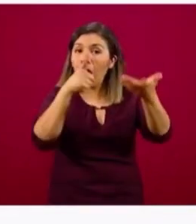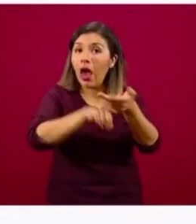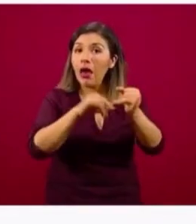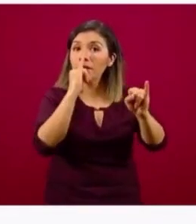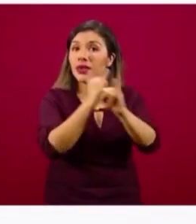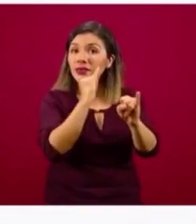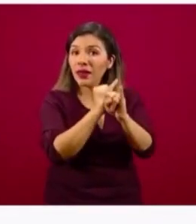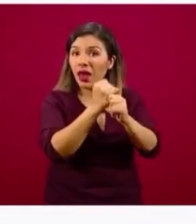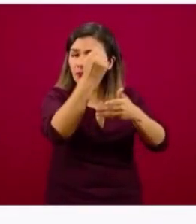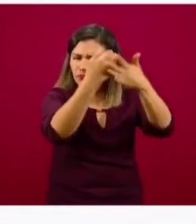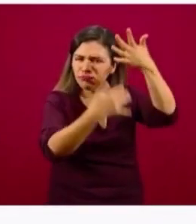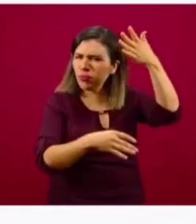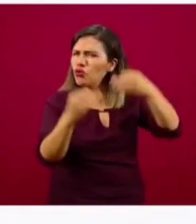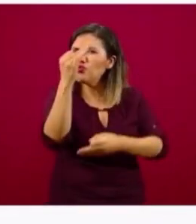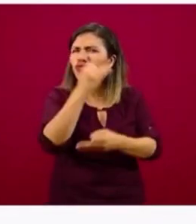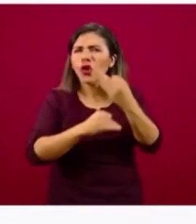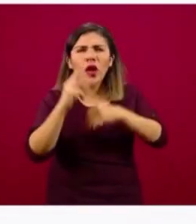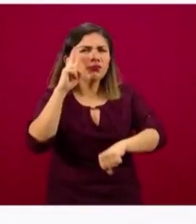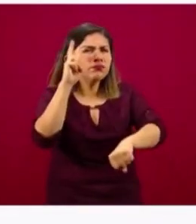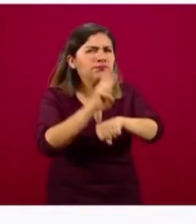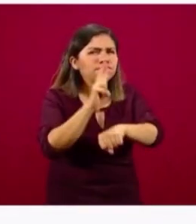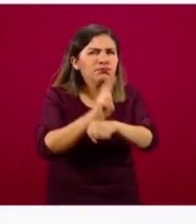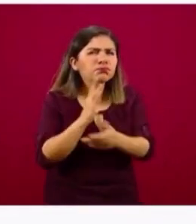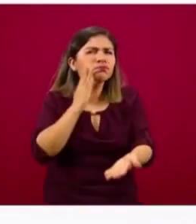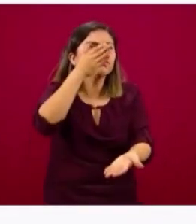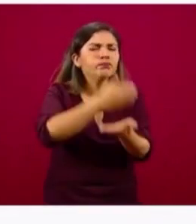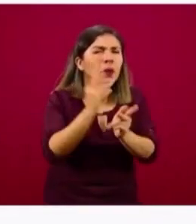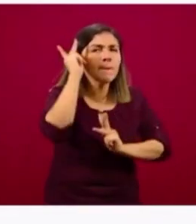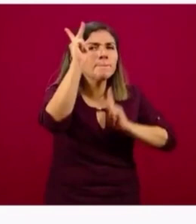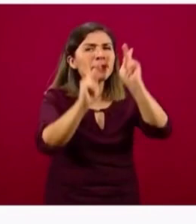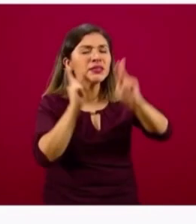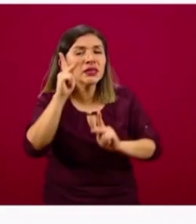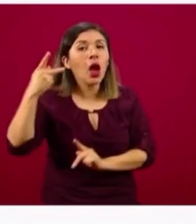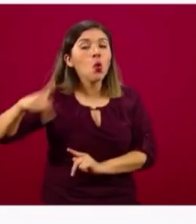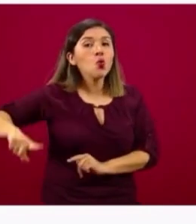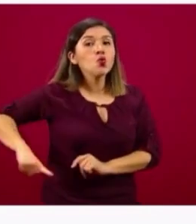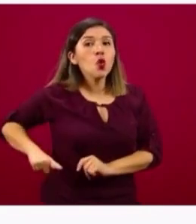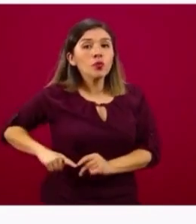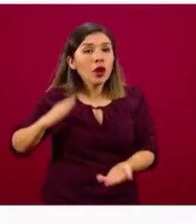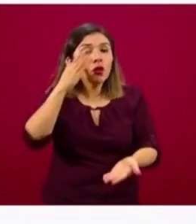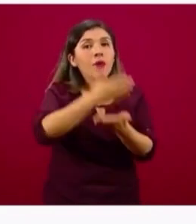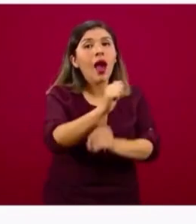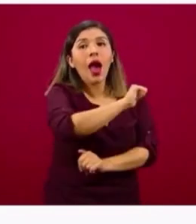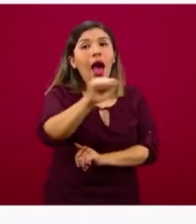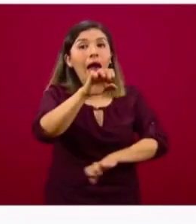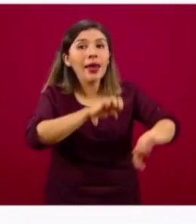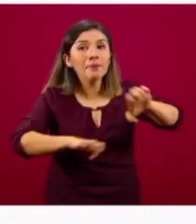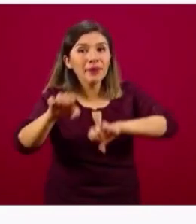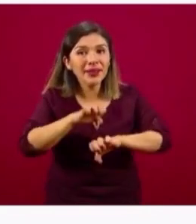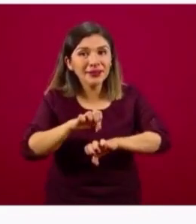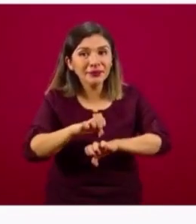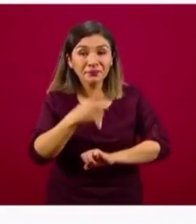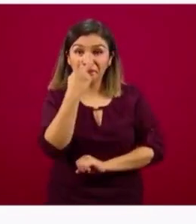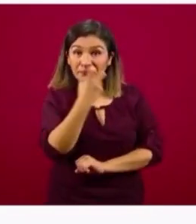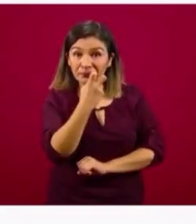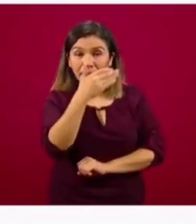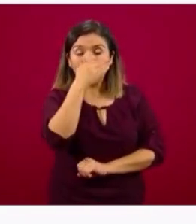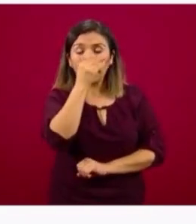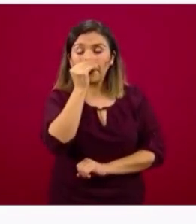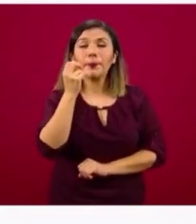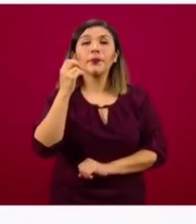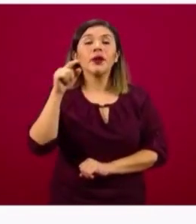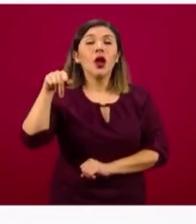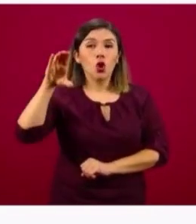inspecciones, verificaciones y visitas domiciliarias del gobierno federal. De esta forma, la Comisión Nacional de Mejora Regulatoria